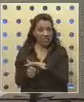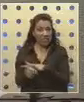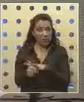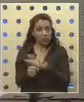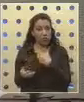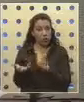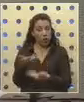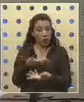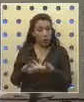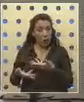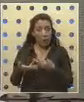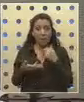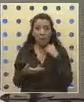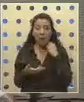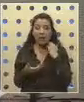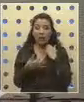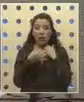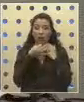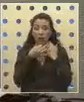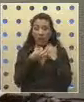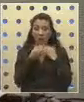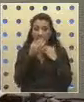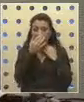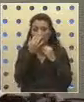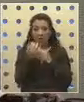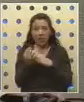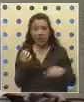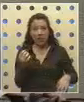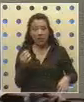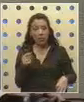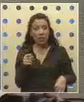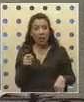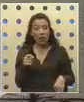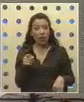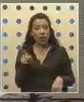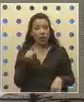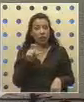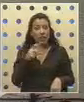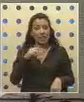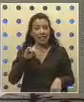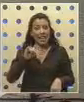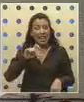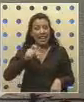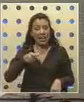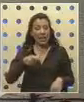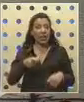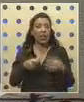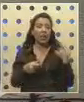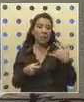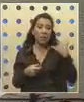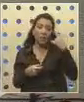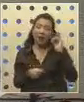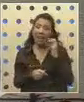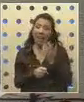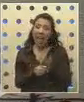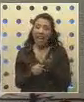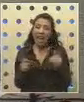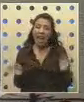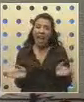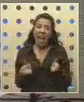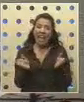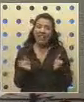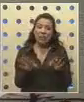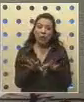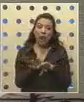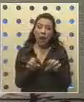Y yo comparto absolutamente lo que señalaba el diputado Schilling. Es indispensable para que haya estímulo